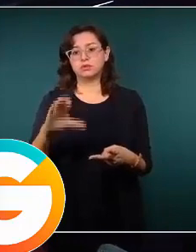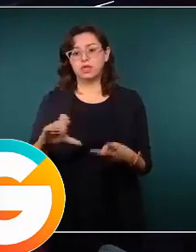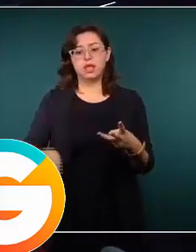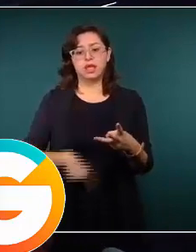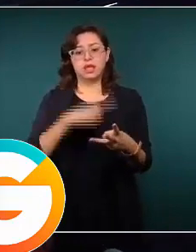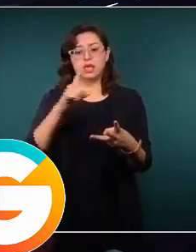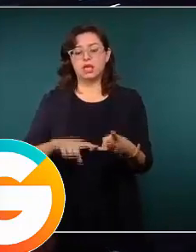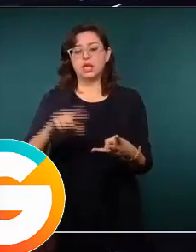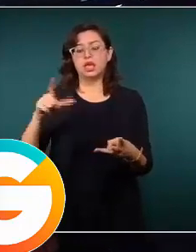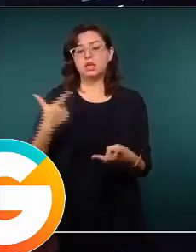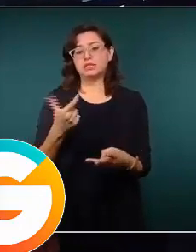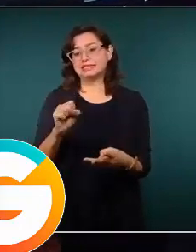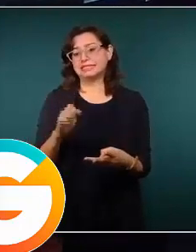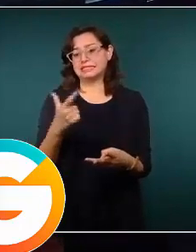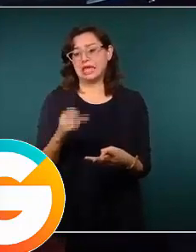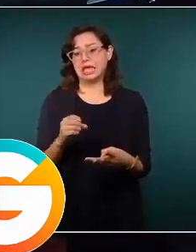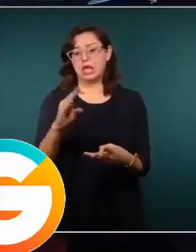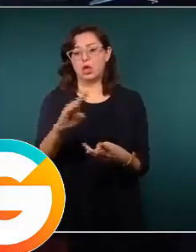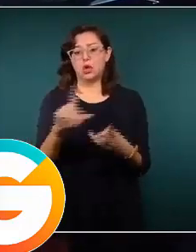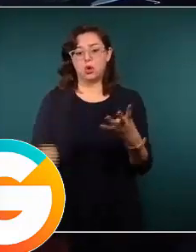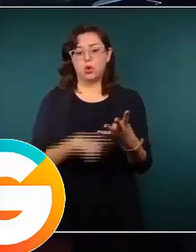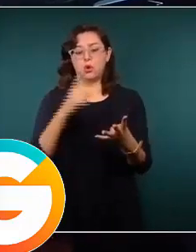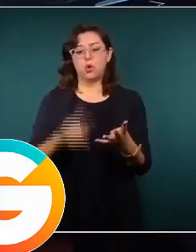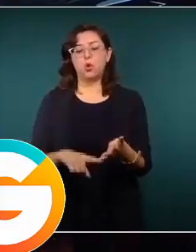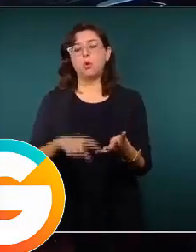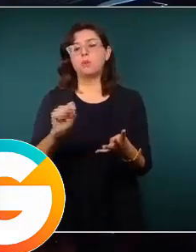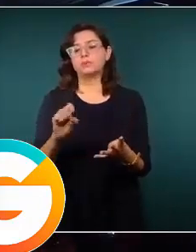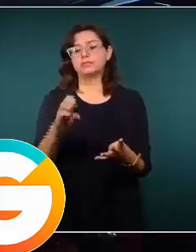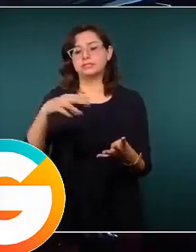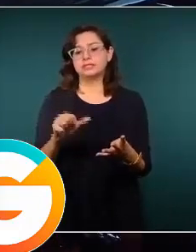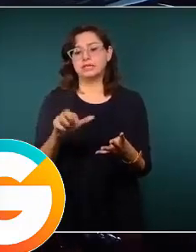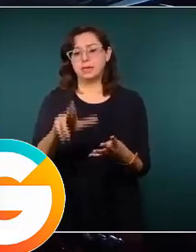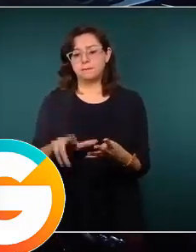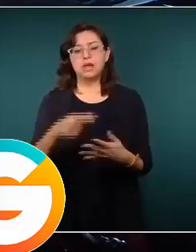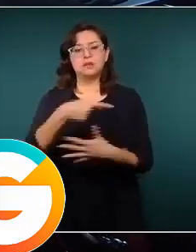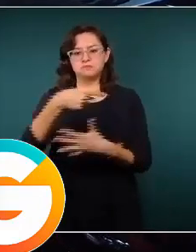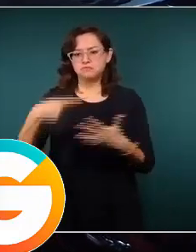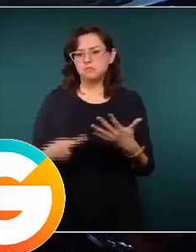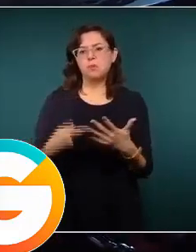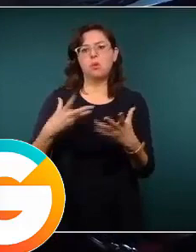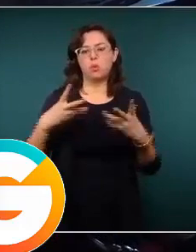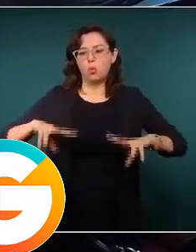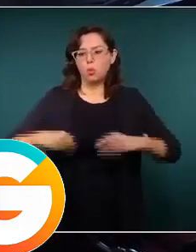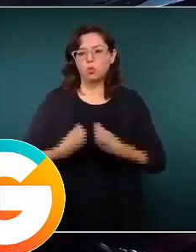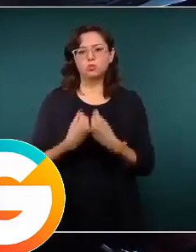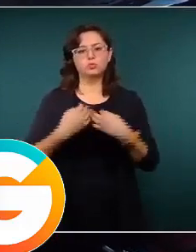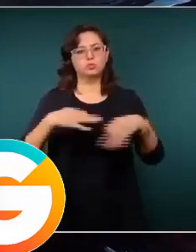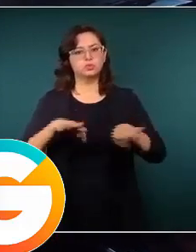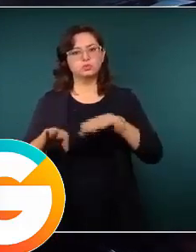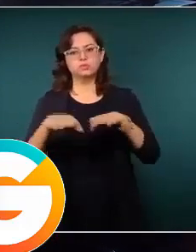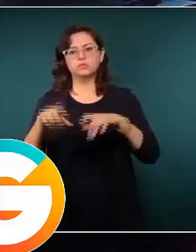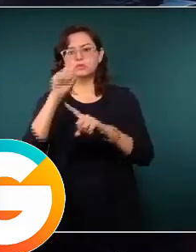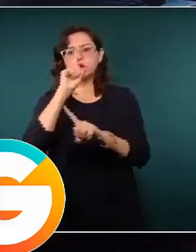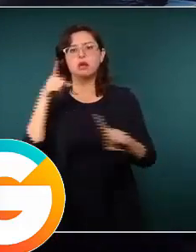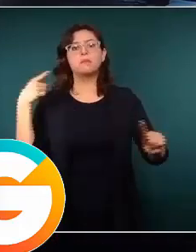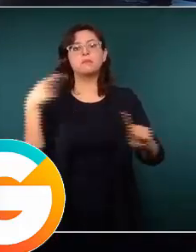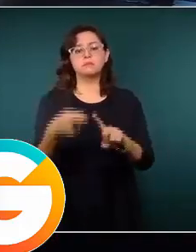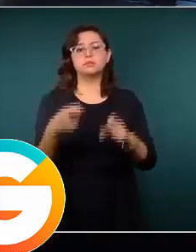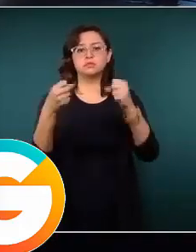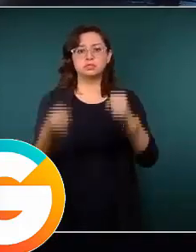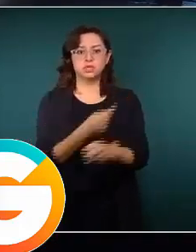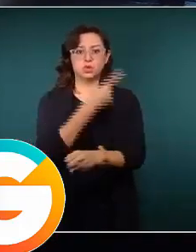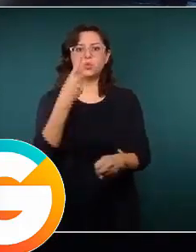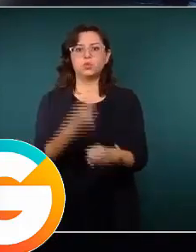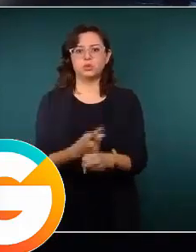al secretario de Marina, al coordinador de la Guardia Nacional también, el trabajo que hemos llevado a cabo para fortalecer las acciones de